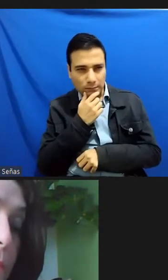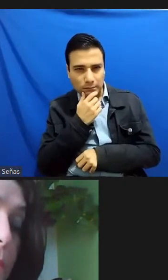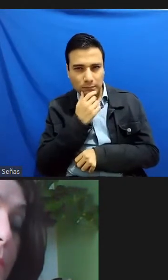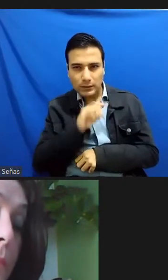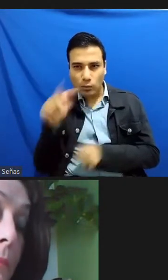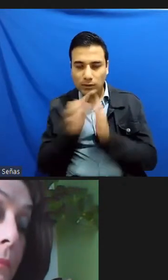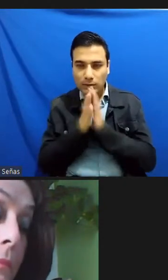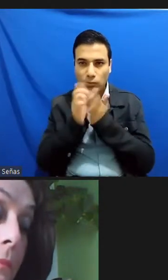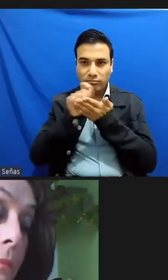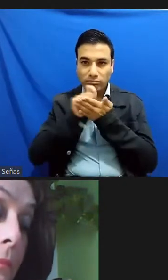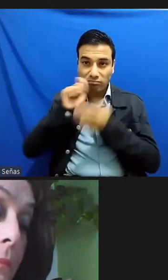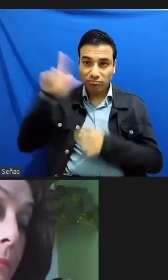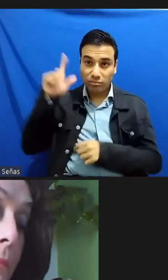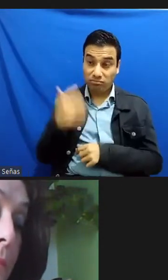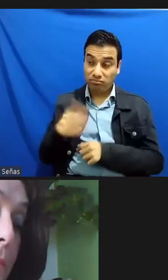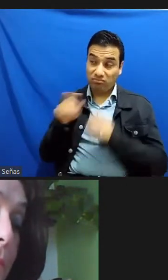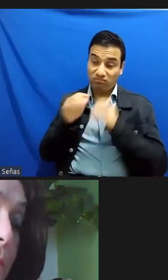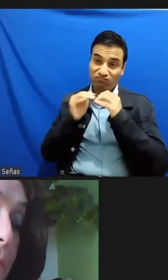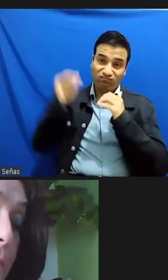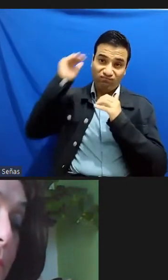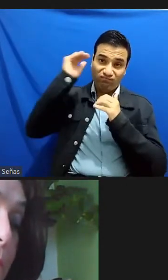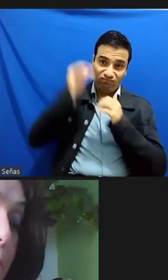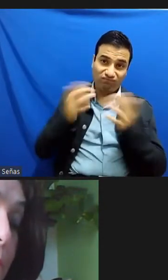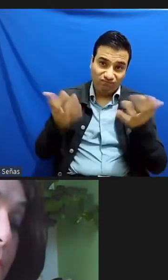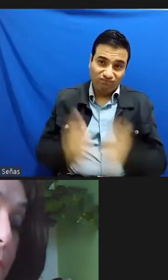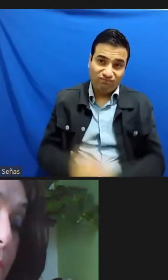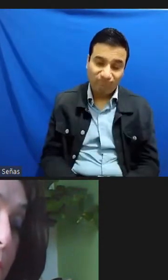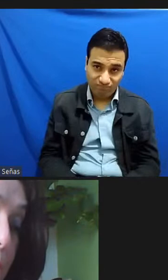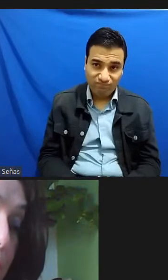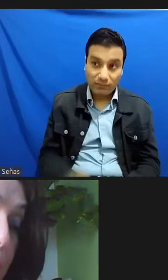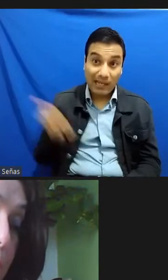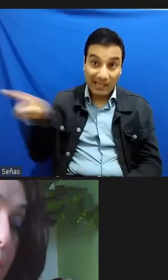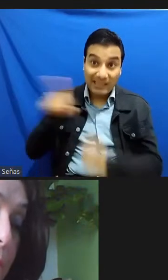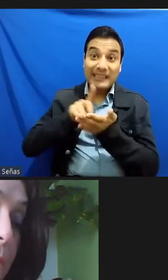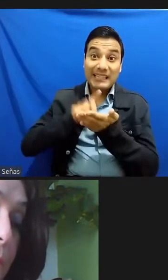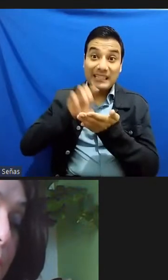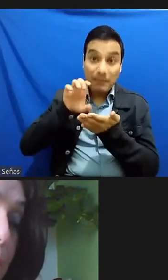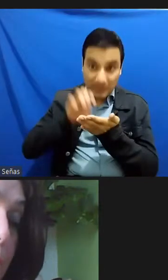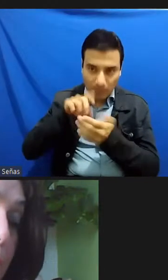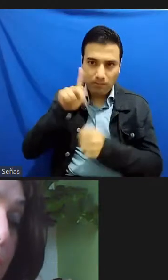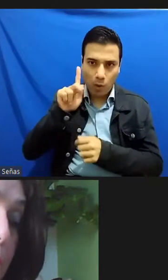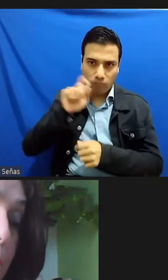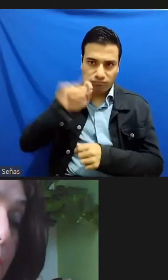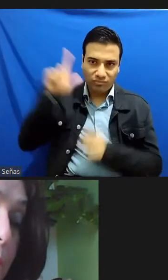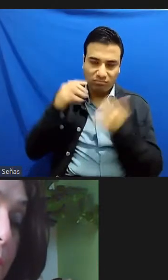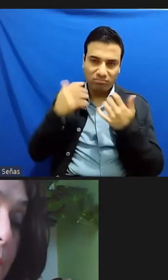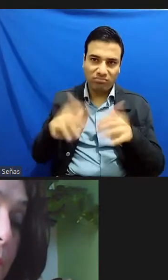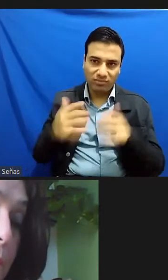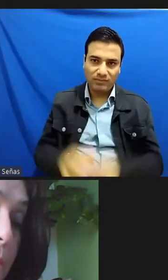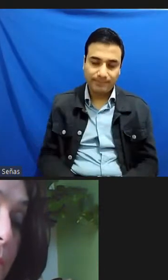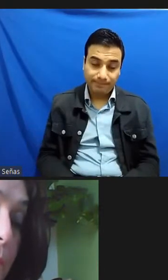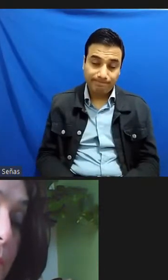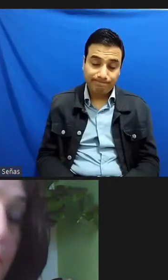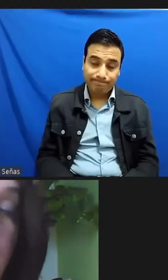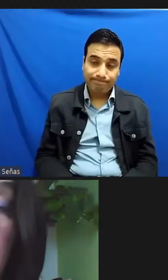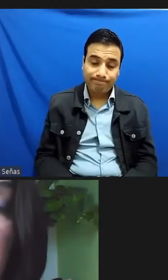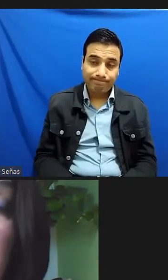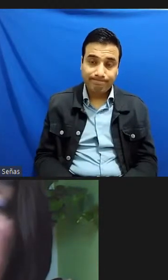no no no puede lograr ¿no? la mayoría de la gente